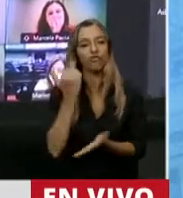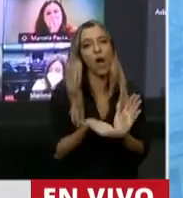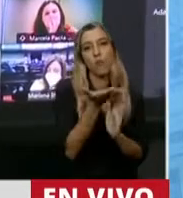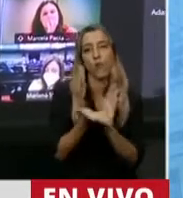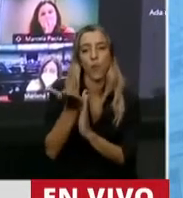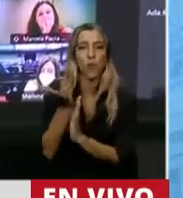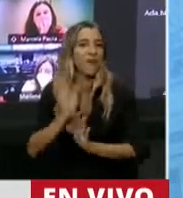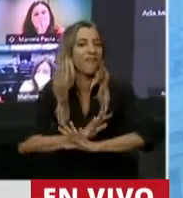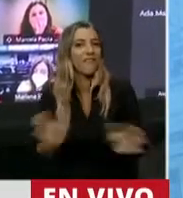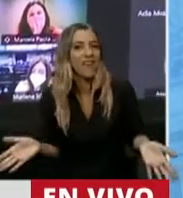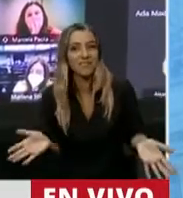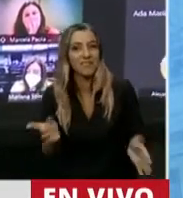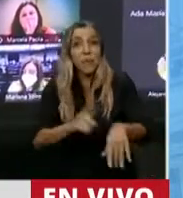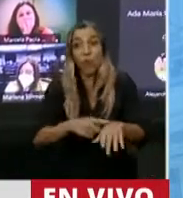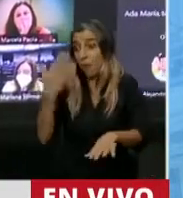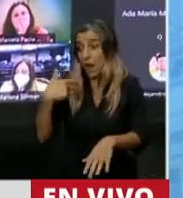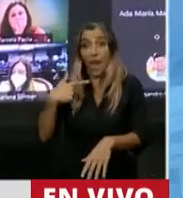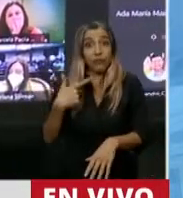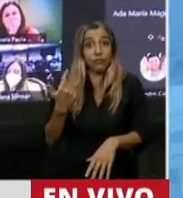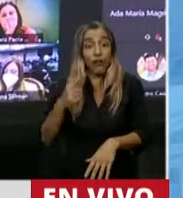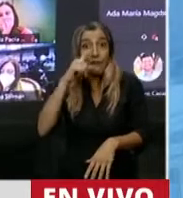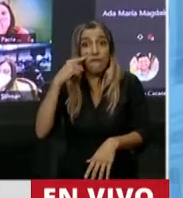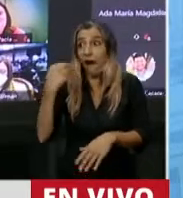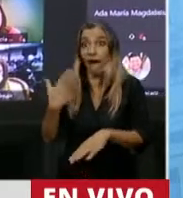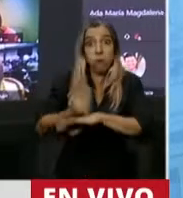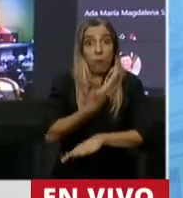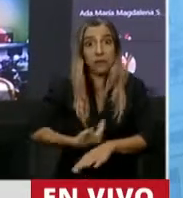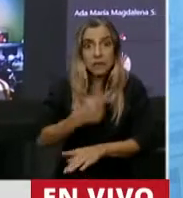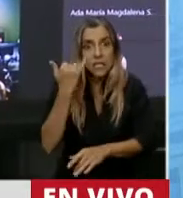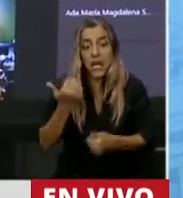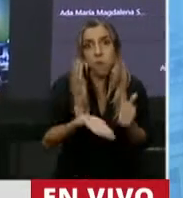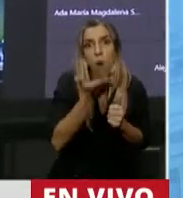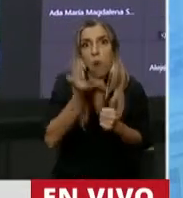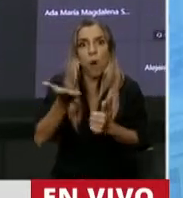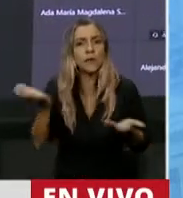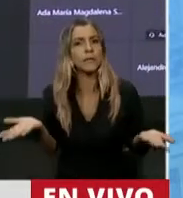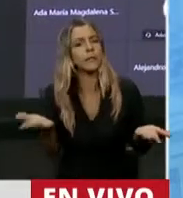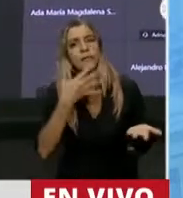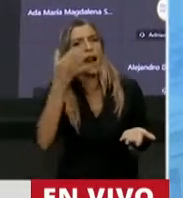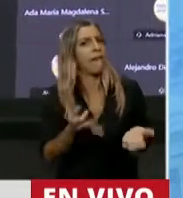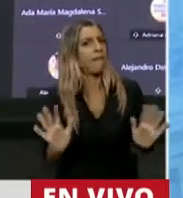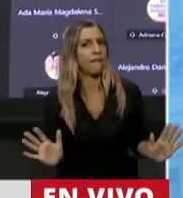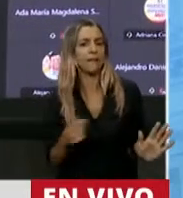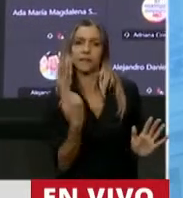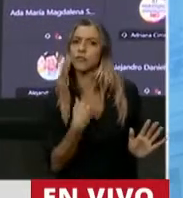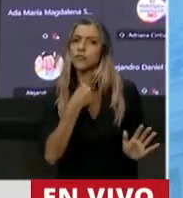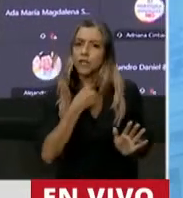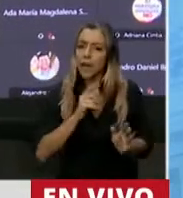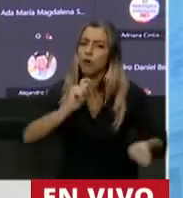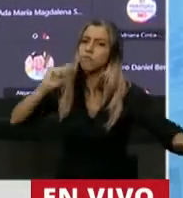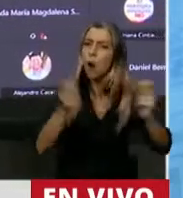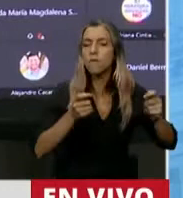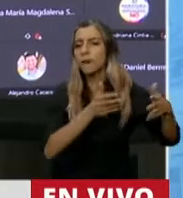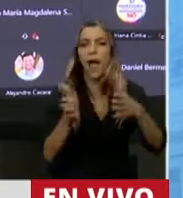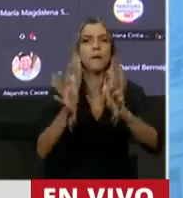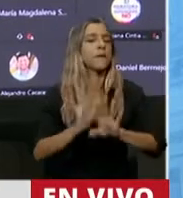queremos ser una alternativa a eso con toda humildad para cuando este rumbo que si no se modifica inexorablemente va a fracasar